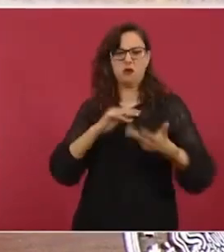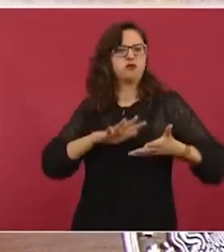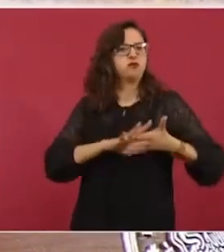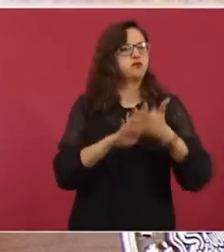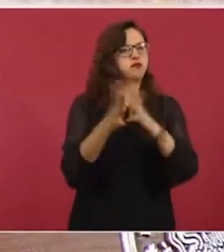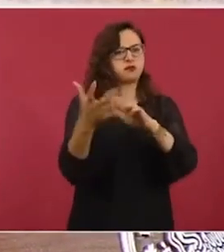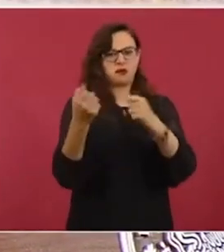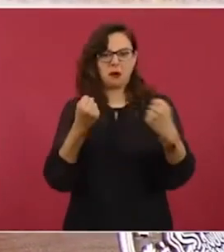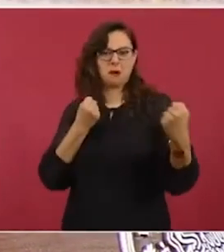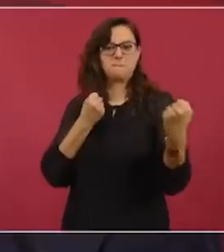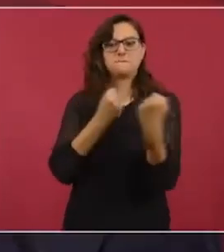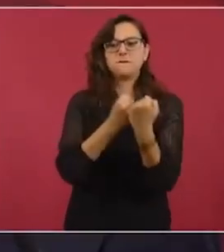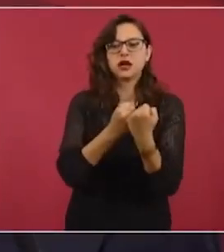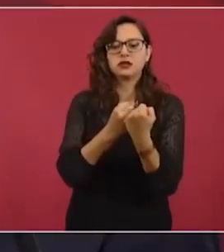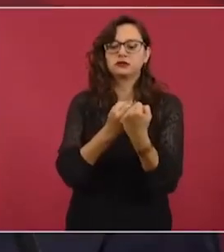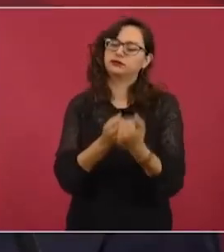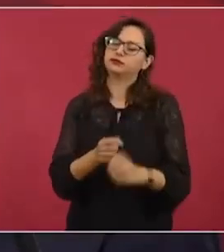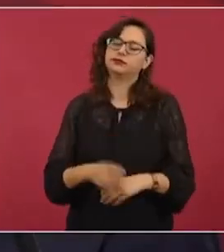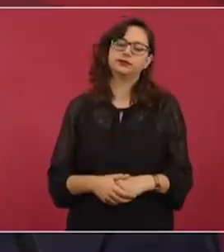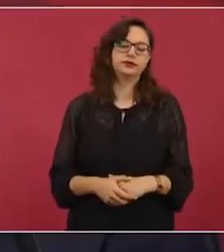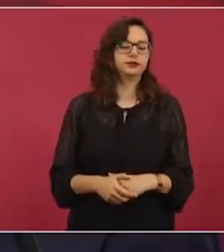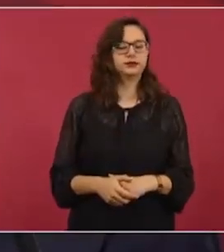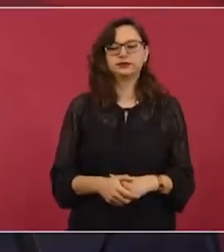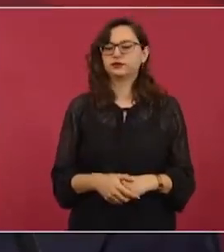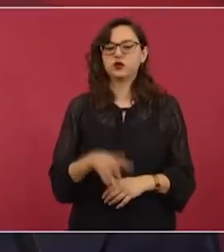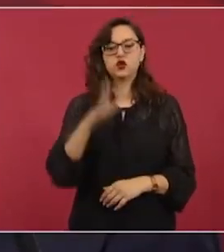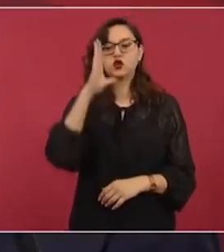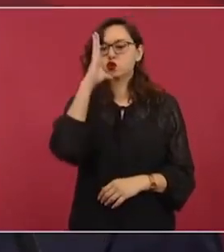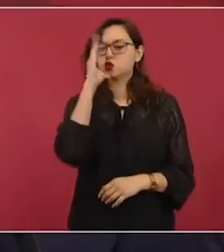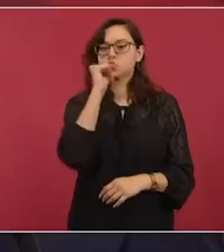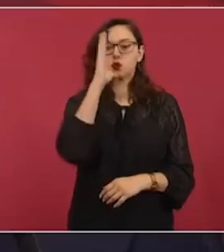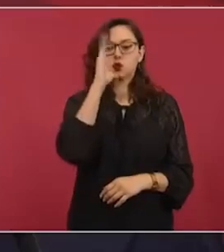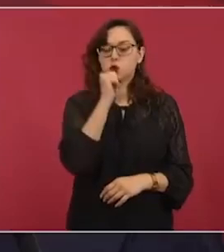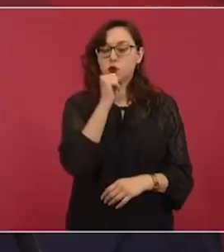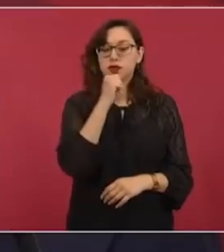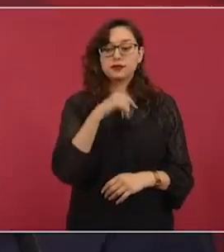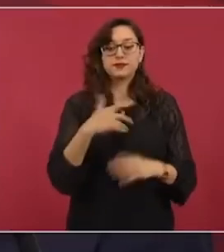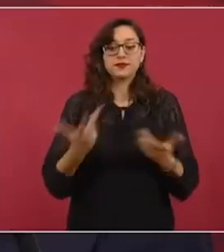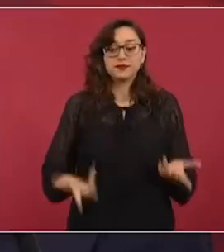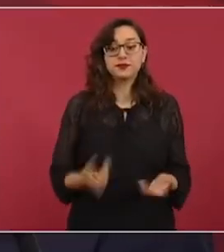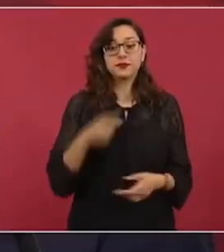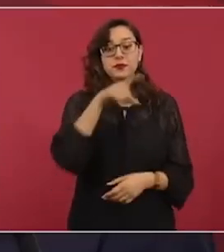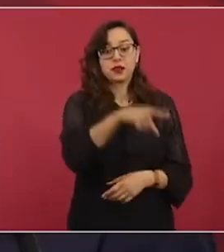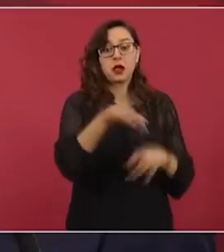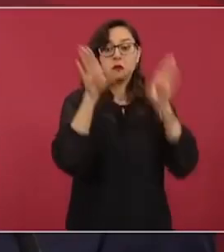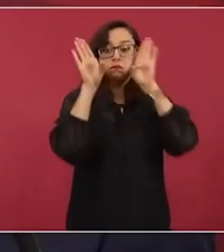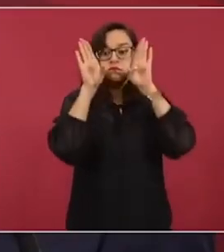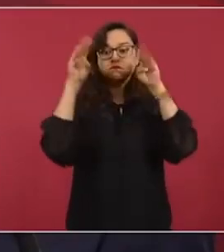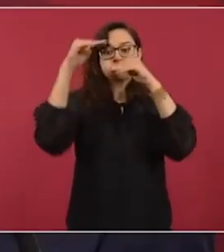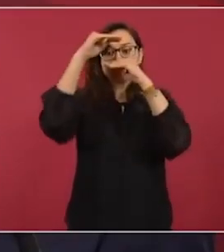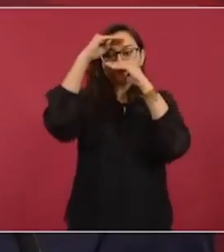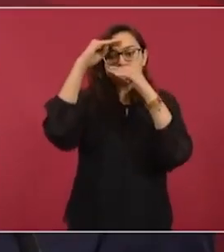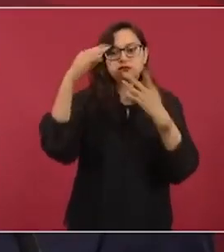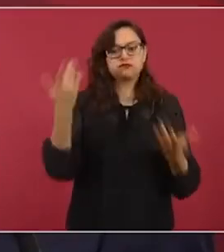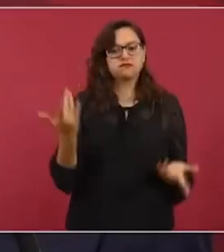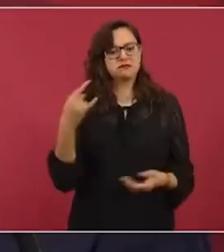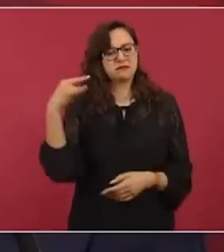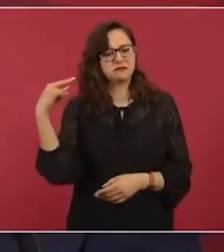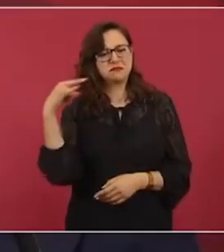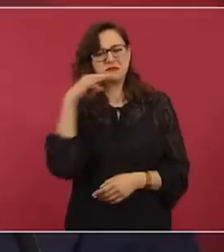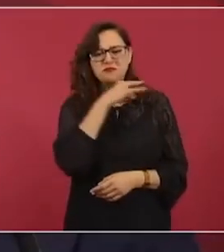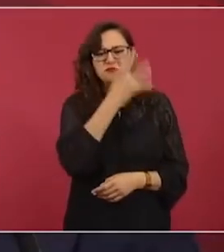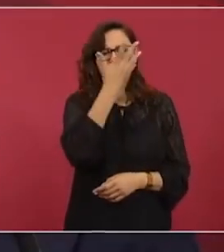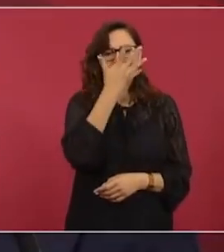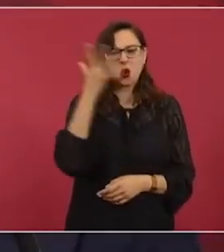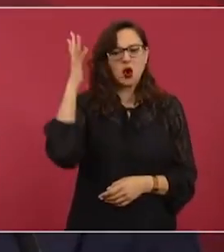del conservadurismo, el querer resolver todo con el uso de la